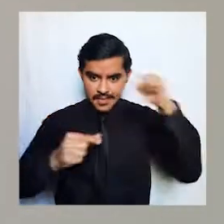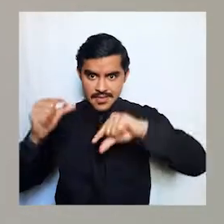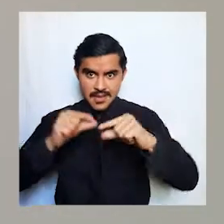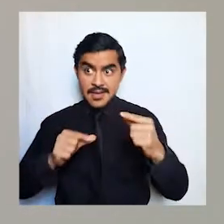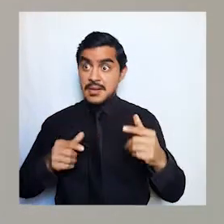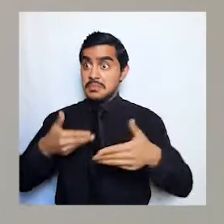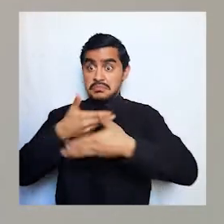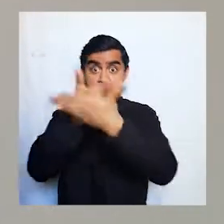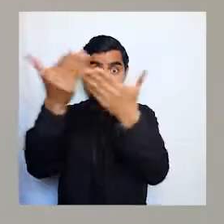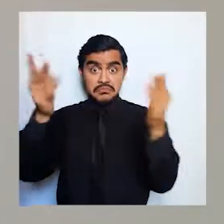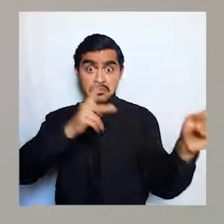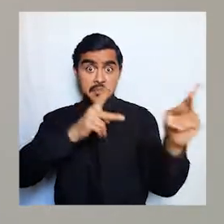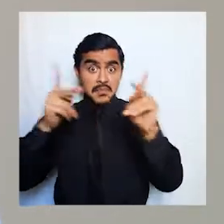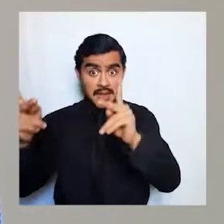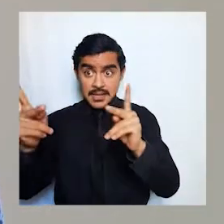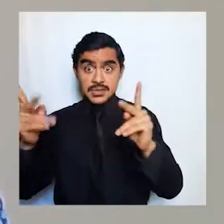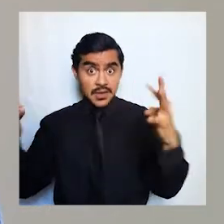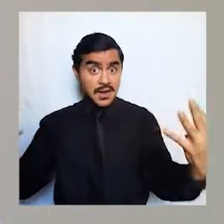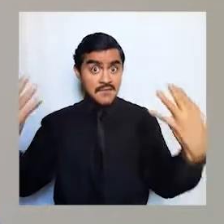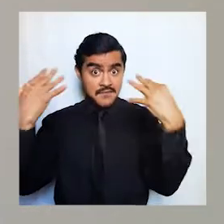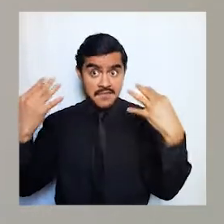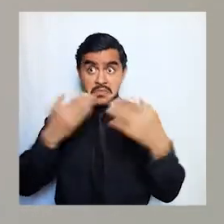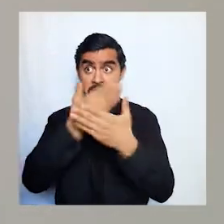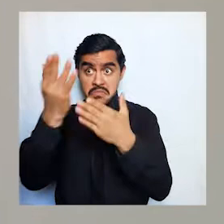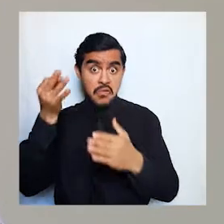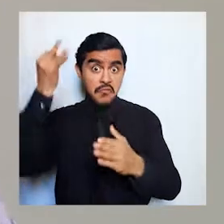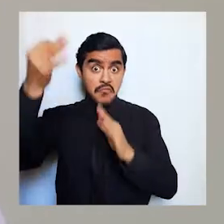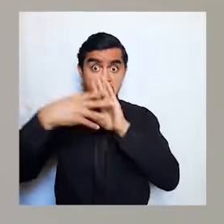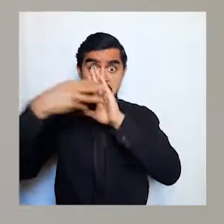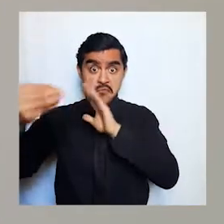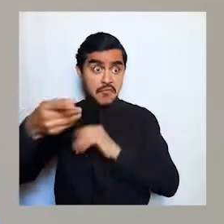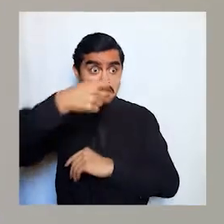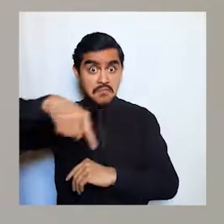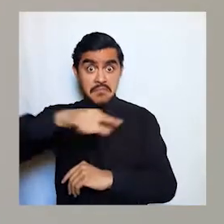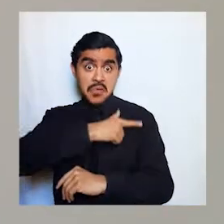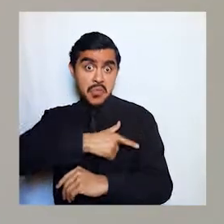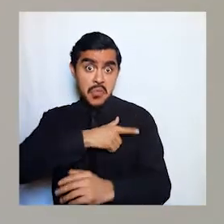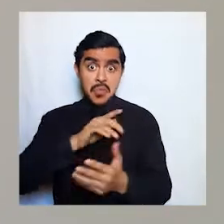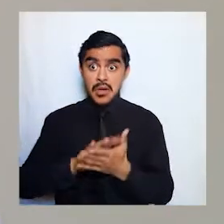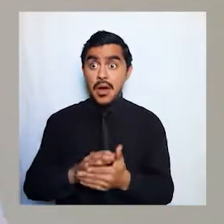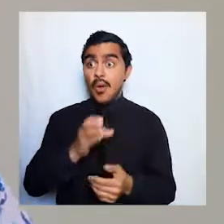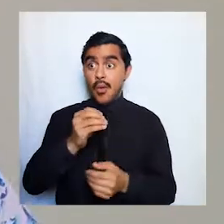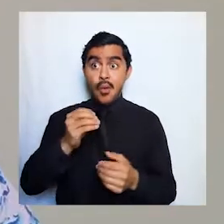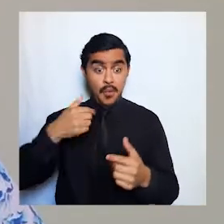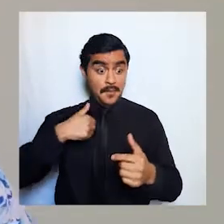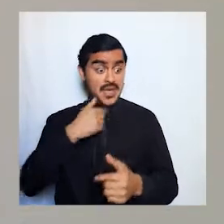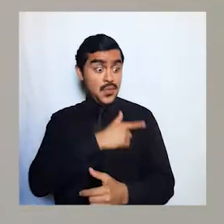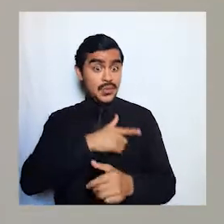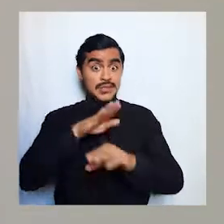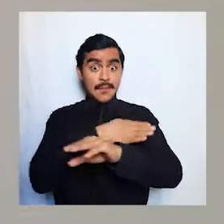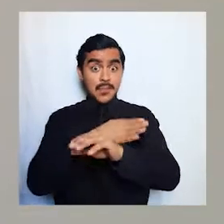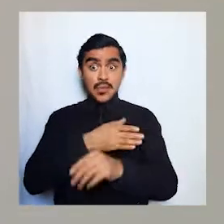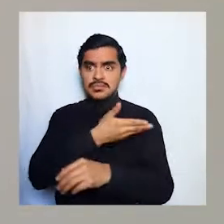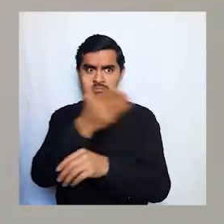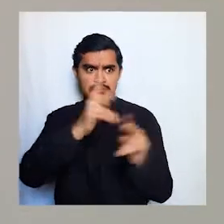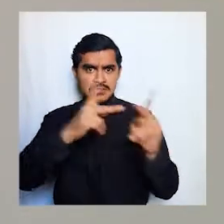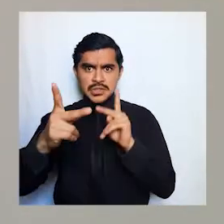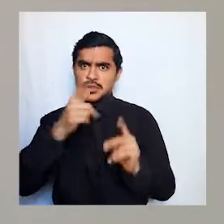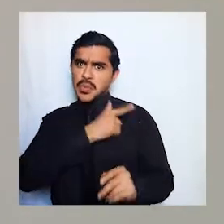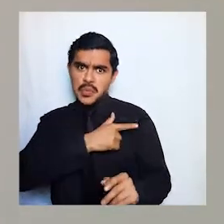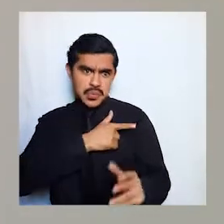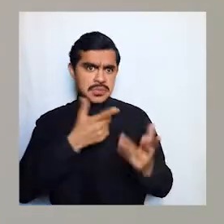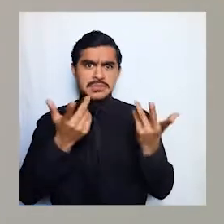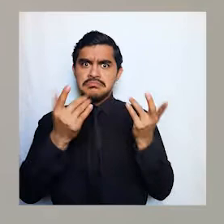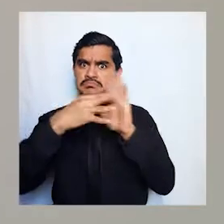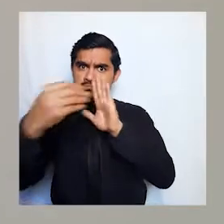oportunidad a otra gente a que también lo haga o gente que le interesa la música igual que vos o algún tipo de libro en especial le